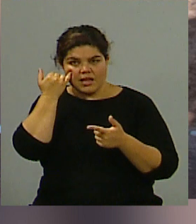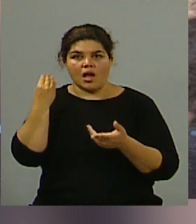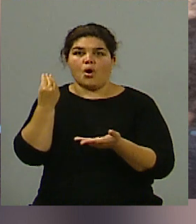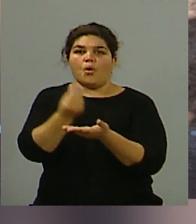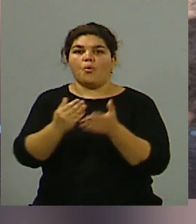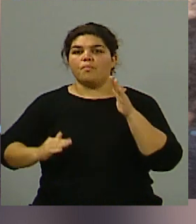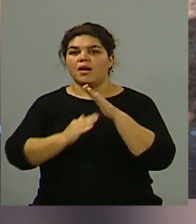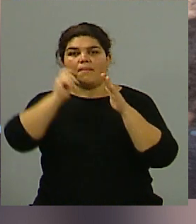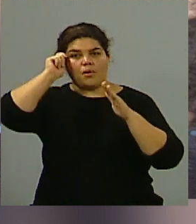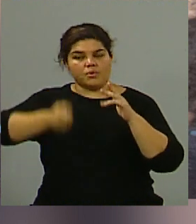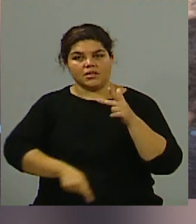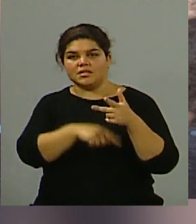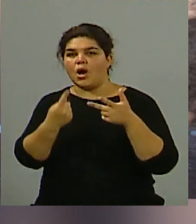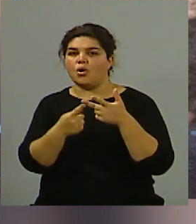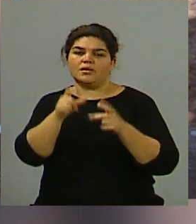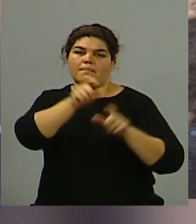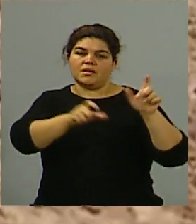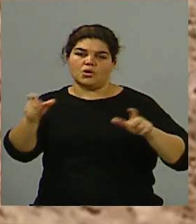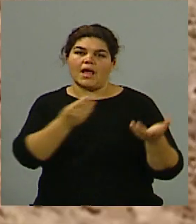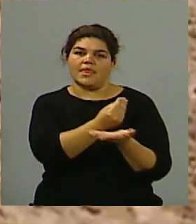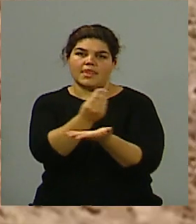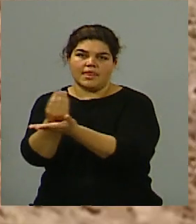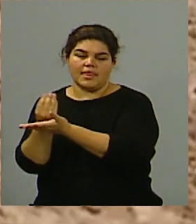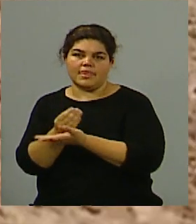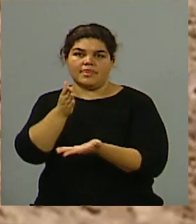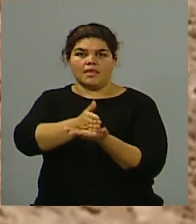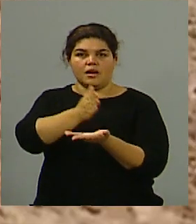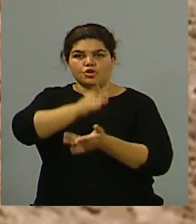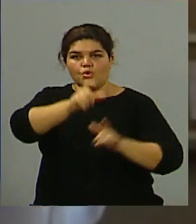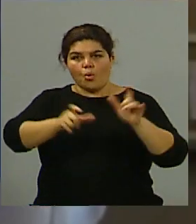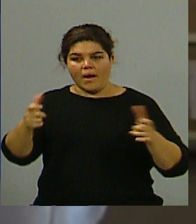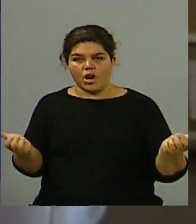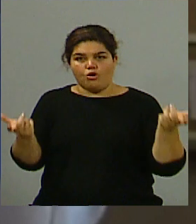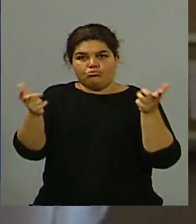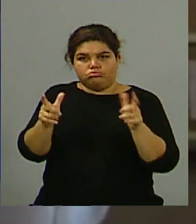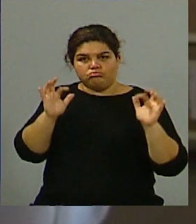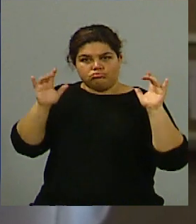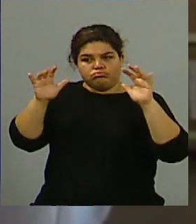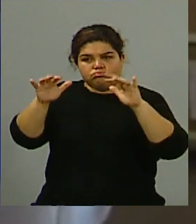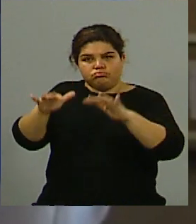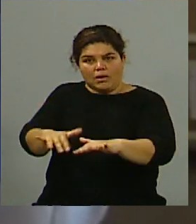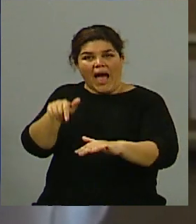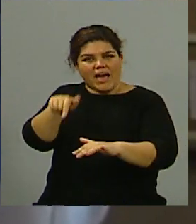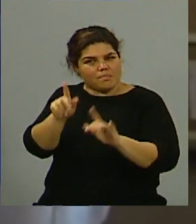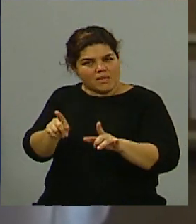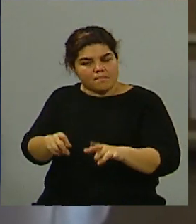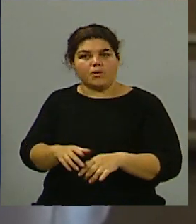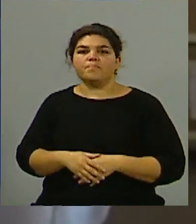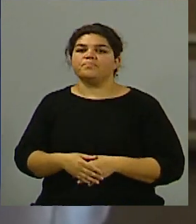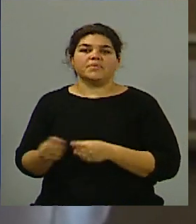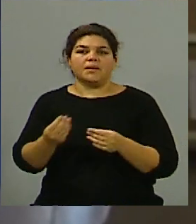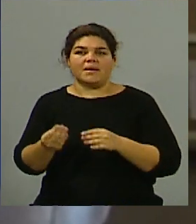representantes de organismos de derechos humanos de la provincia, ¿no? Ante esta etapa se puso una placa